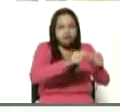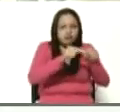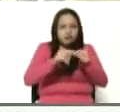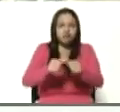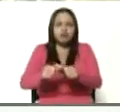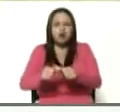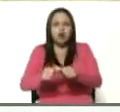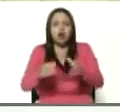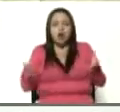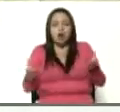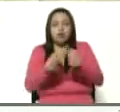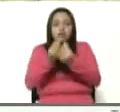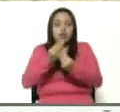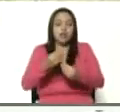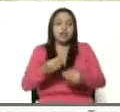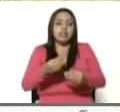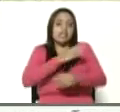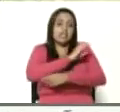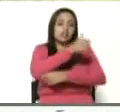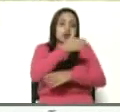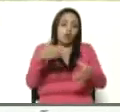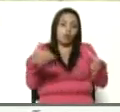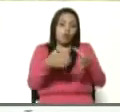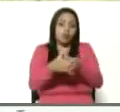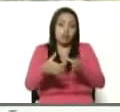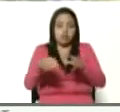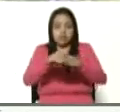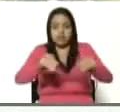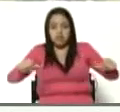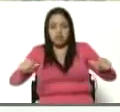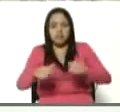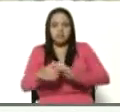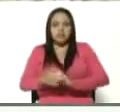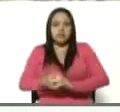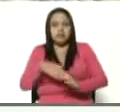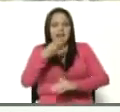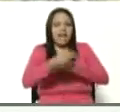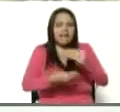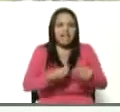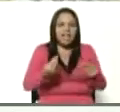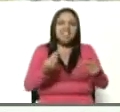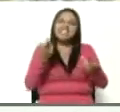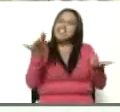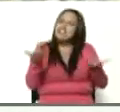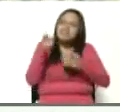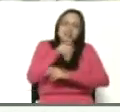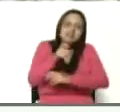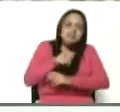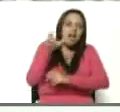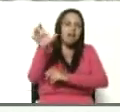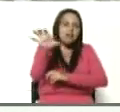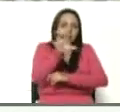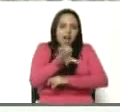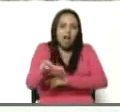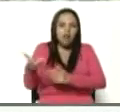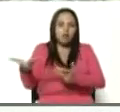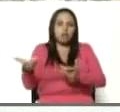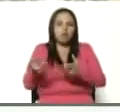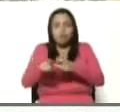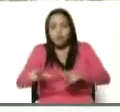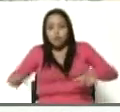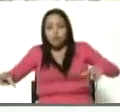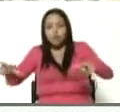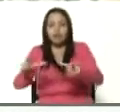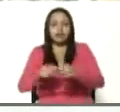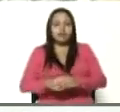unidades territoriales, para que ellos nos hagan el inventario del requerimiento por Estado, por sector, por